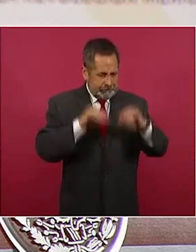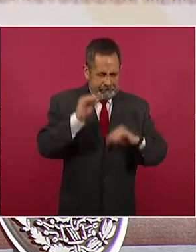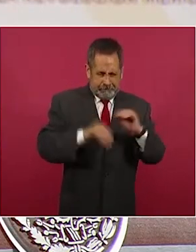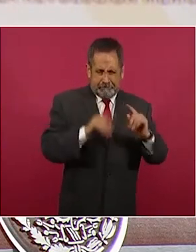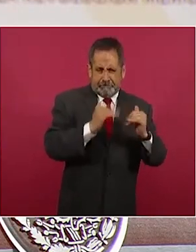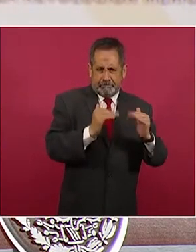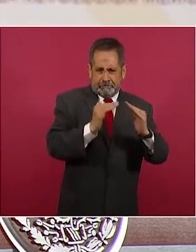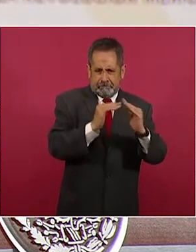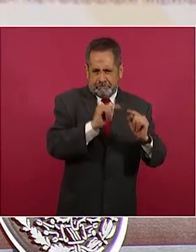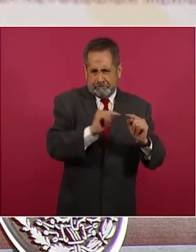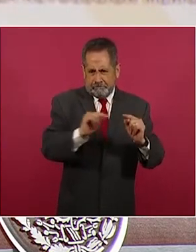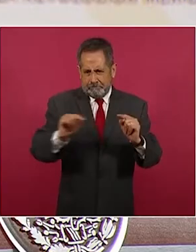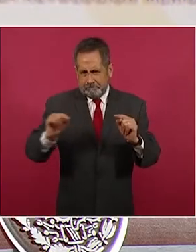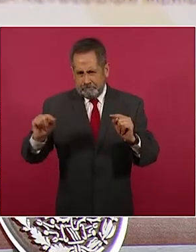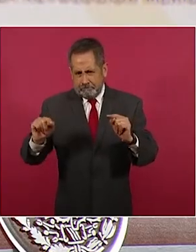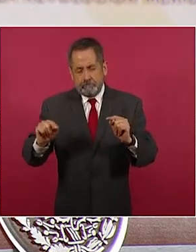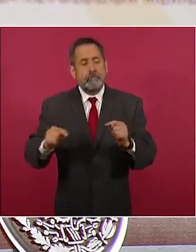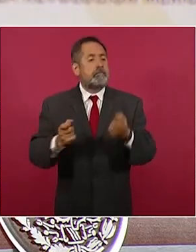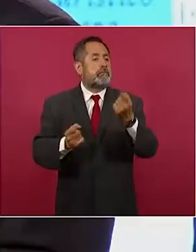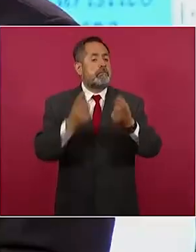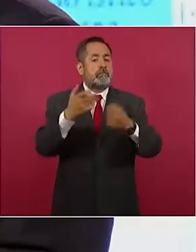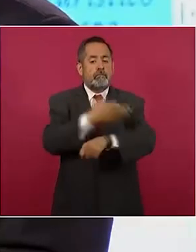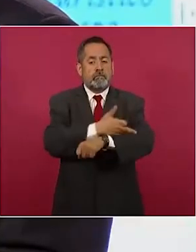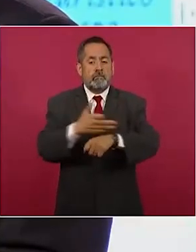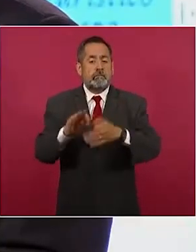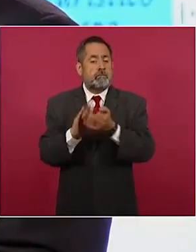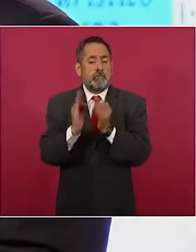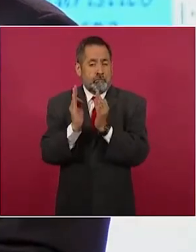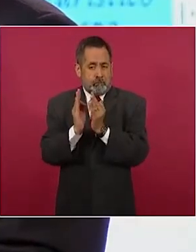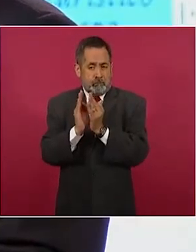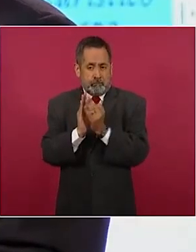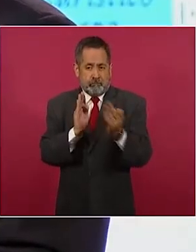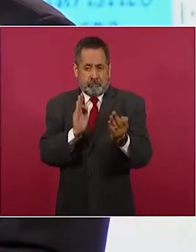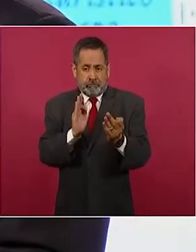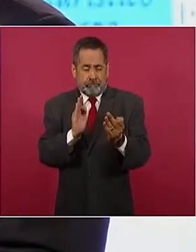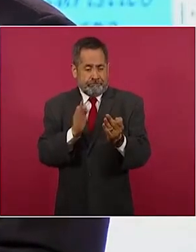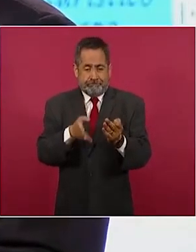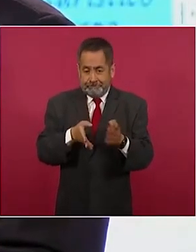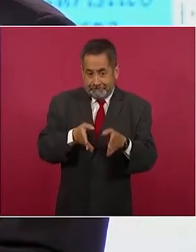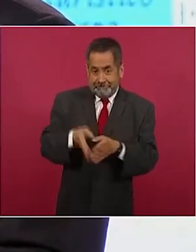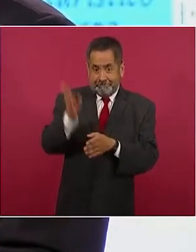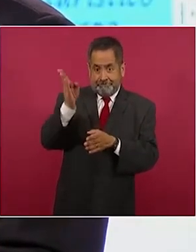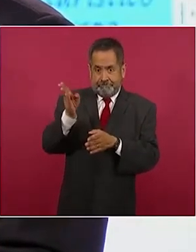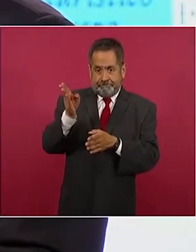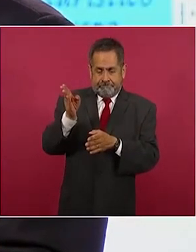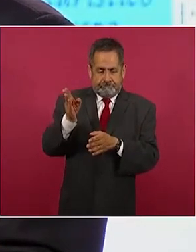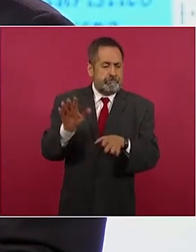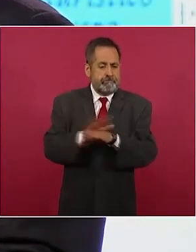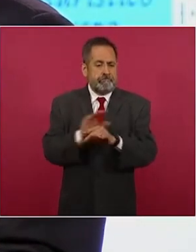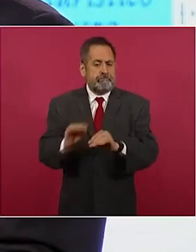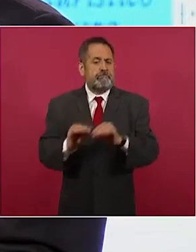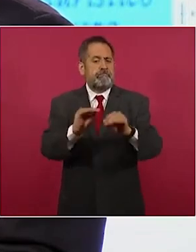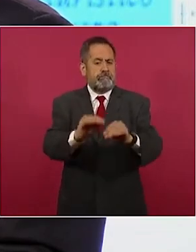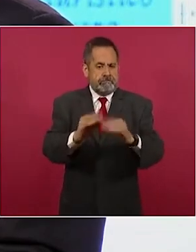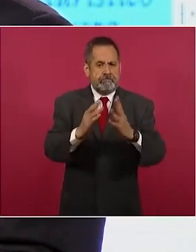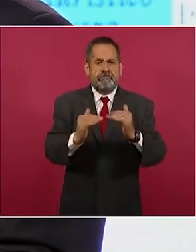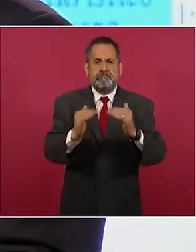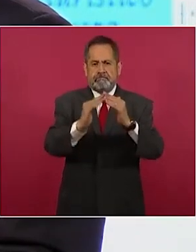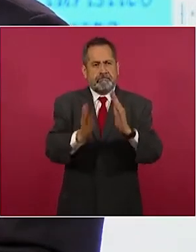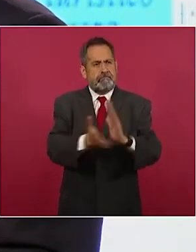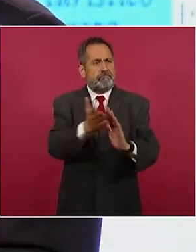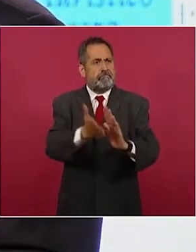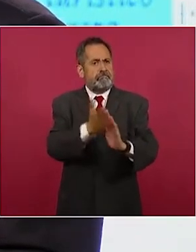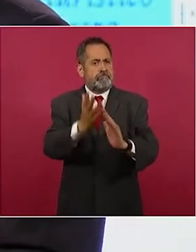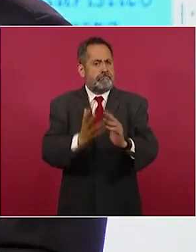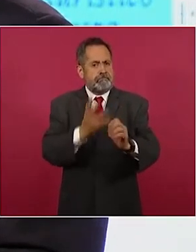Familias que vivían en la margen, en el derecho de vía de la antigua línea del tren o sobre la